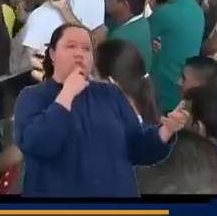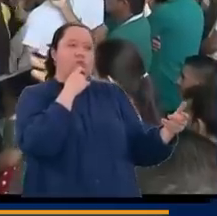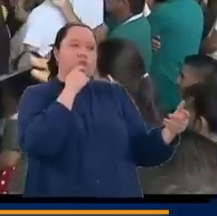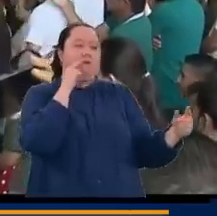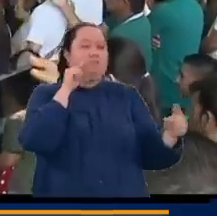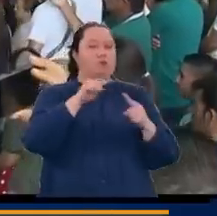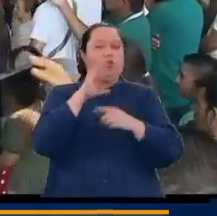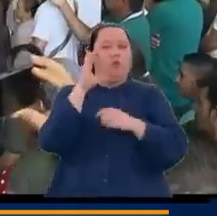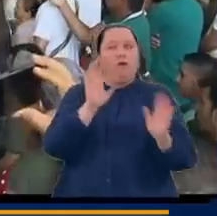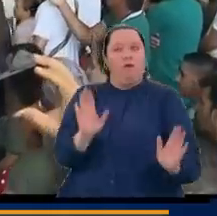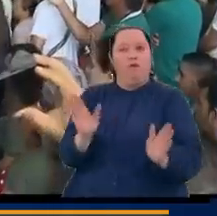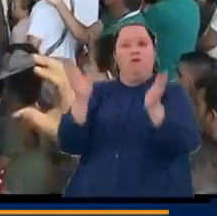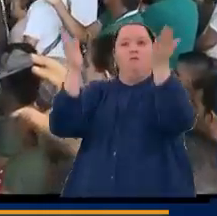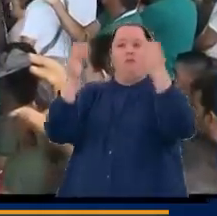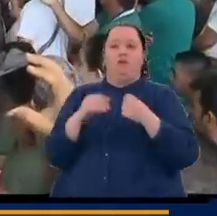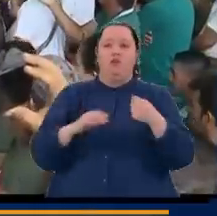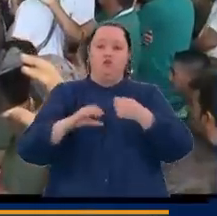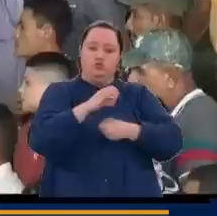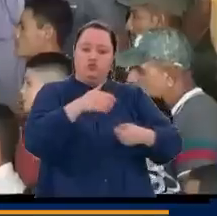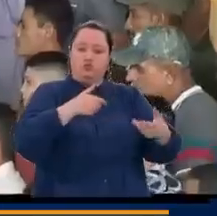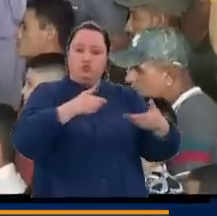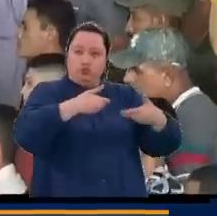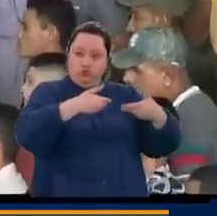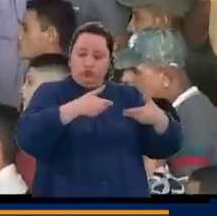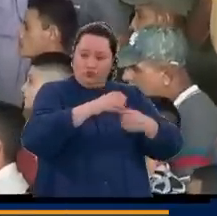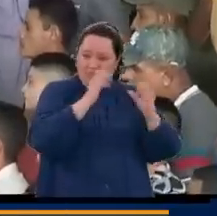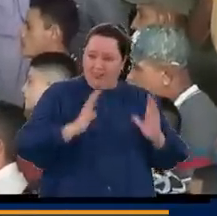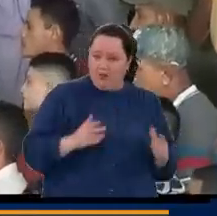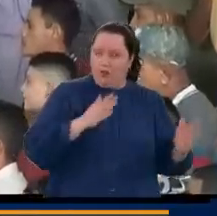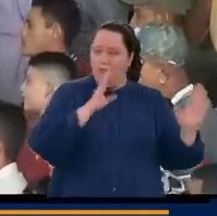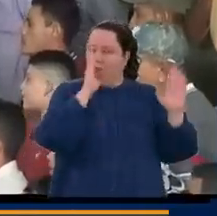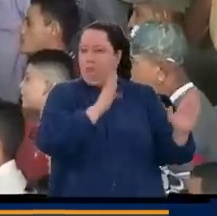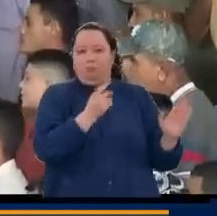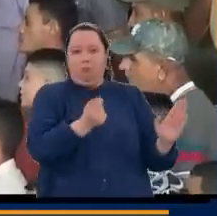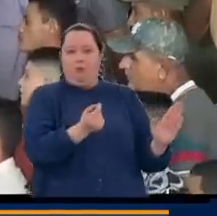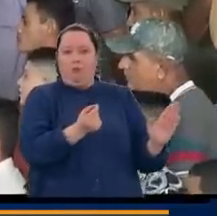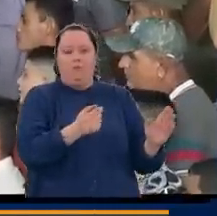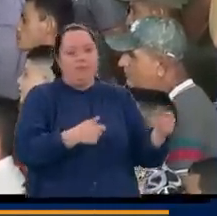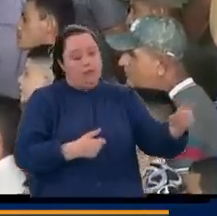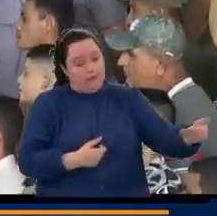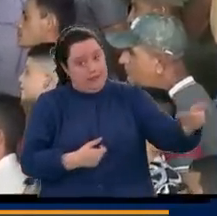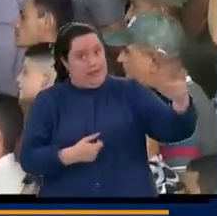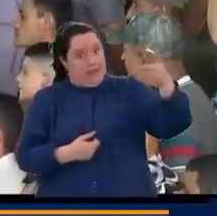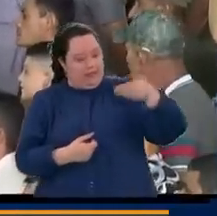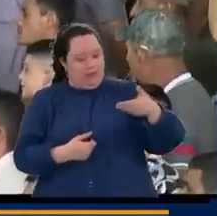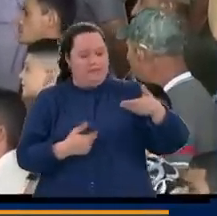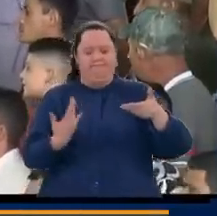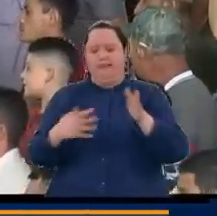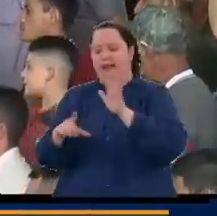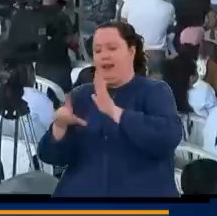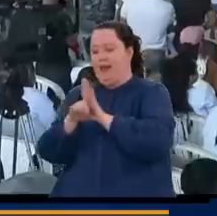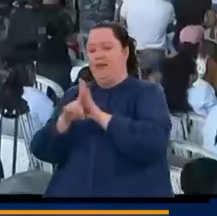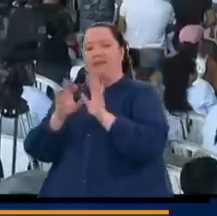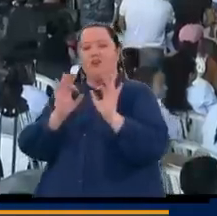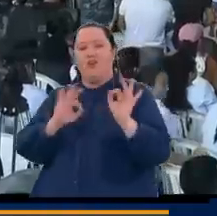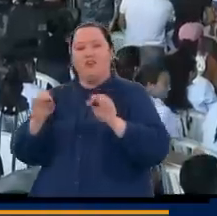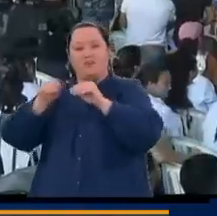mejor. La ciudadanía rara vez se la escuchaba. Esta figura no cabe dentro de la ley de orden público,